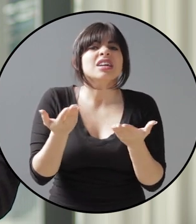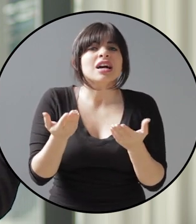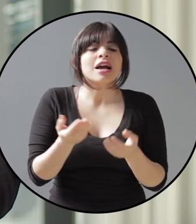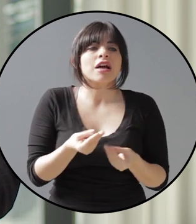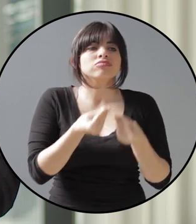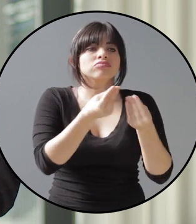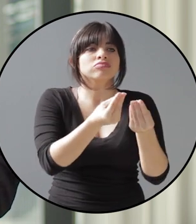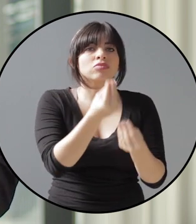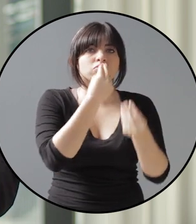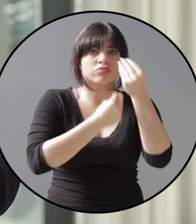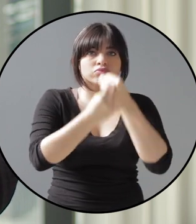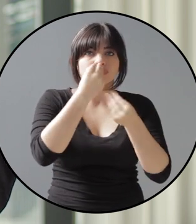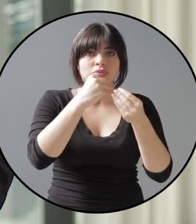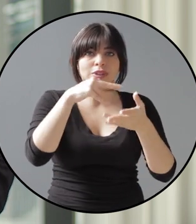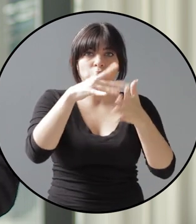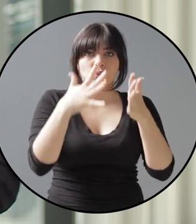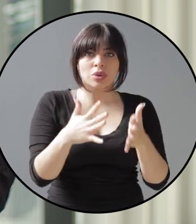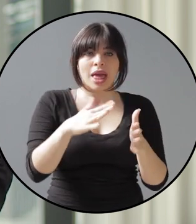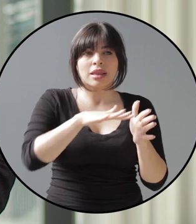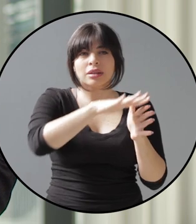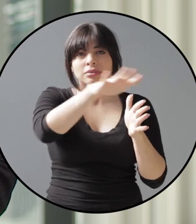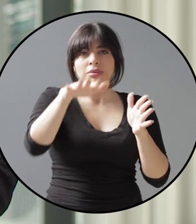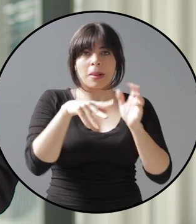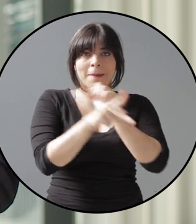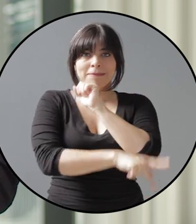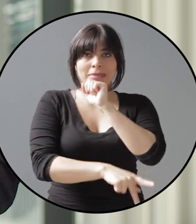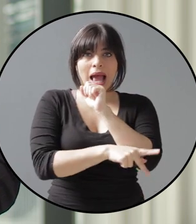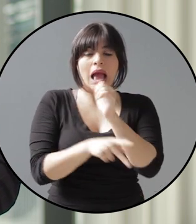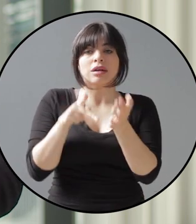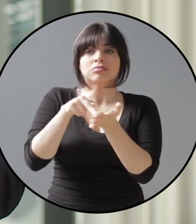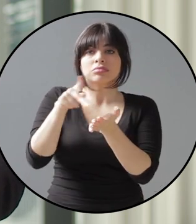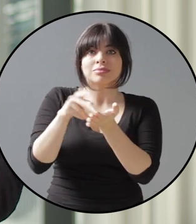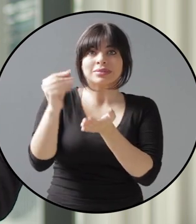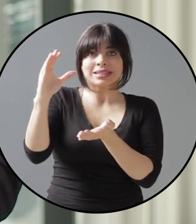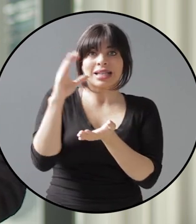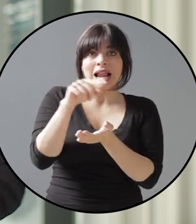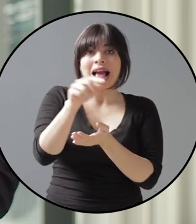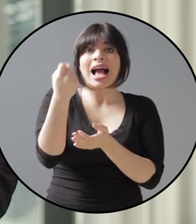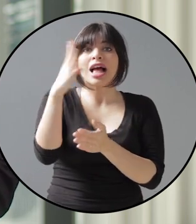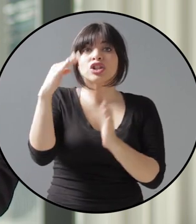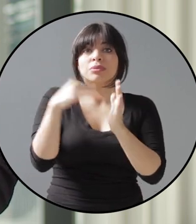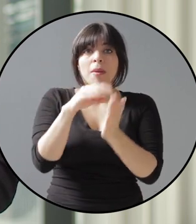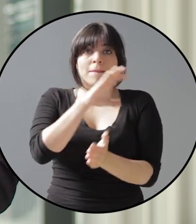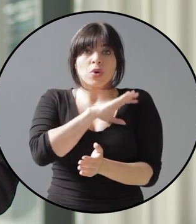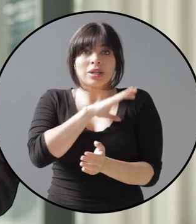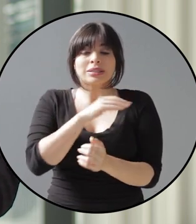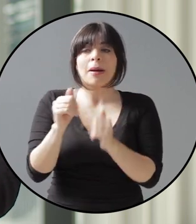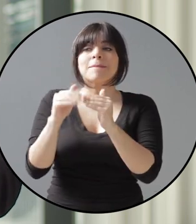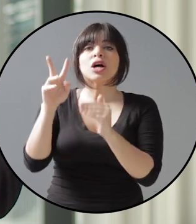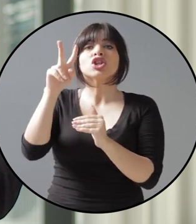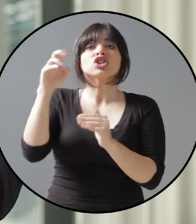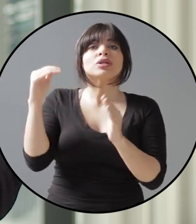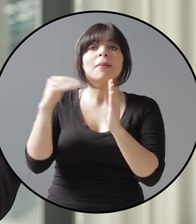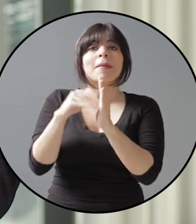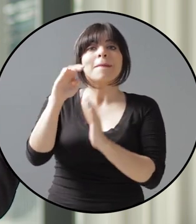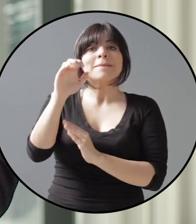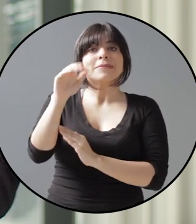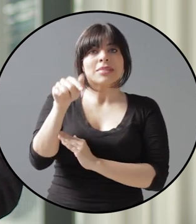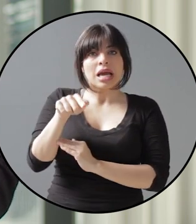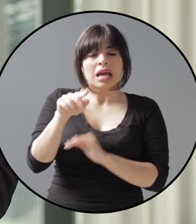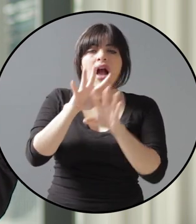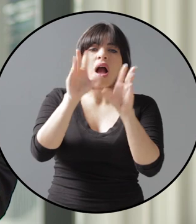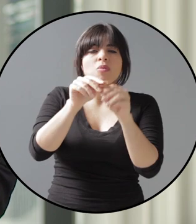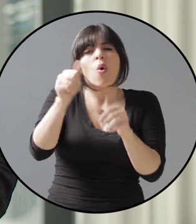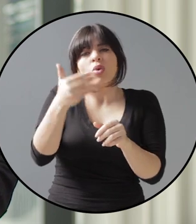financiando, por ejemplo, una red de comedores estudiantiles en todo el país, una planilla de 14 mil policías y más de 200 mil